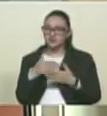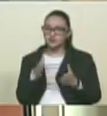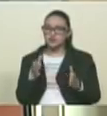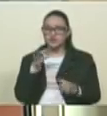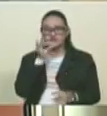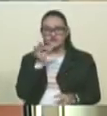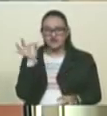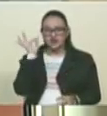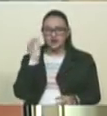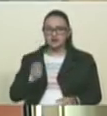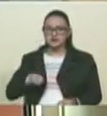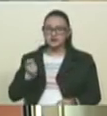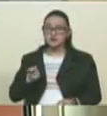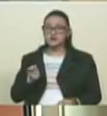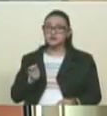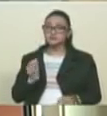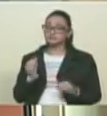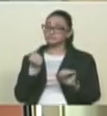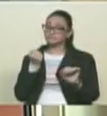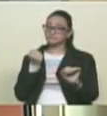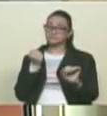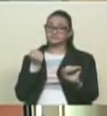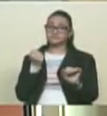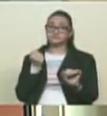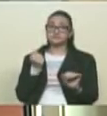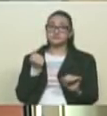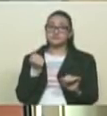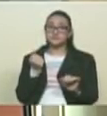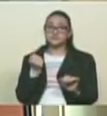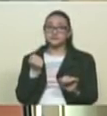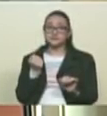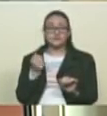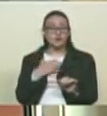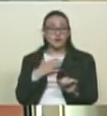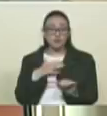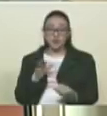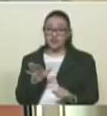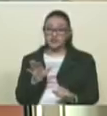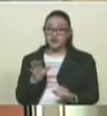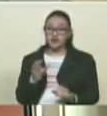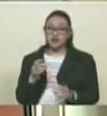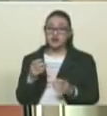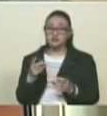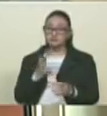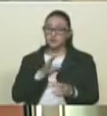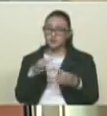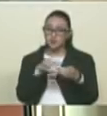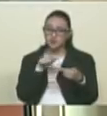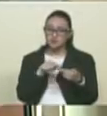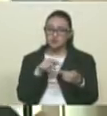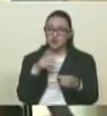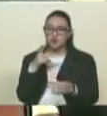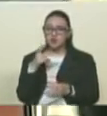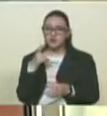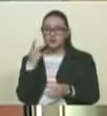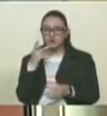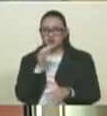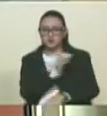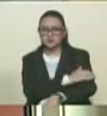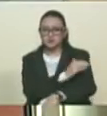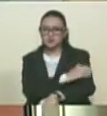impedir que estos factores, voluntad popular y primero justicia, no sé si acción democrática se va a